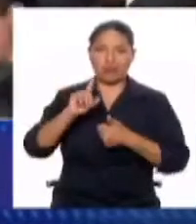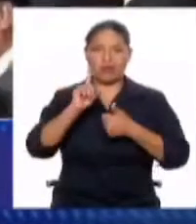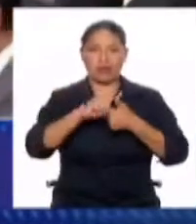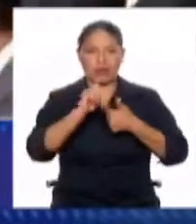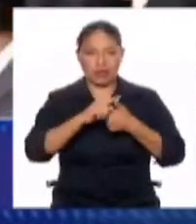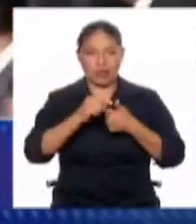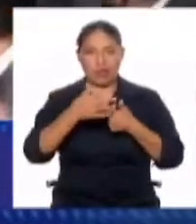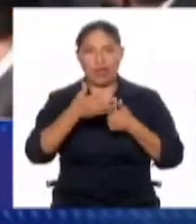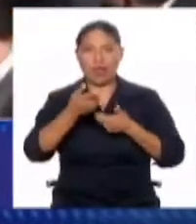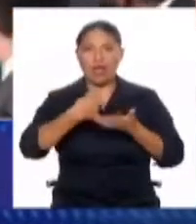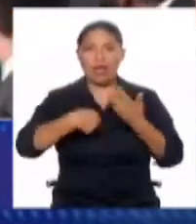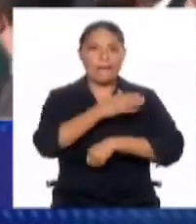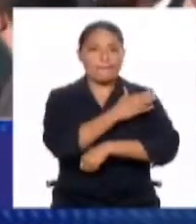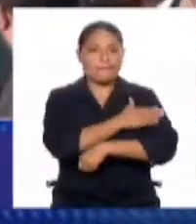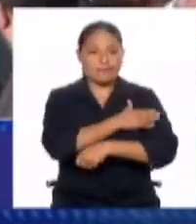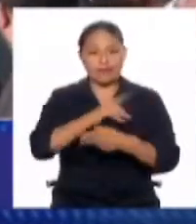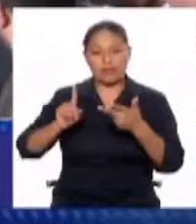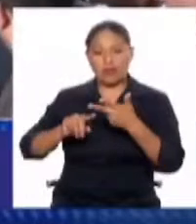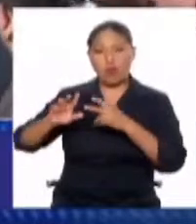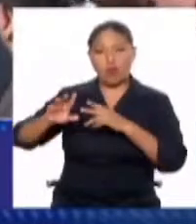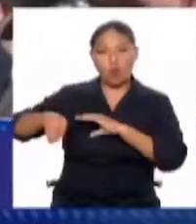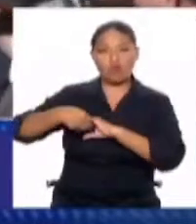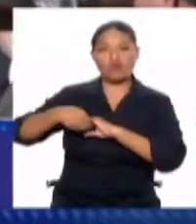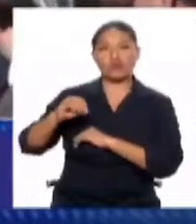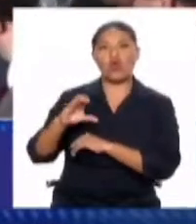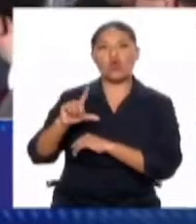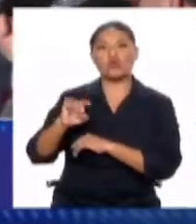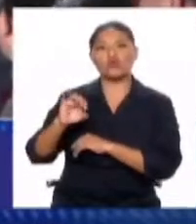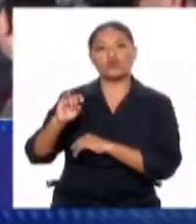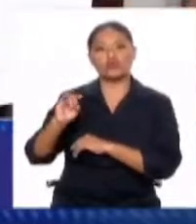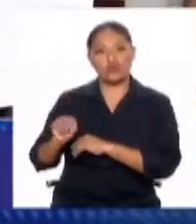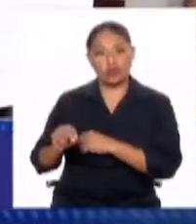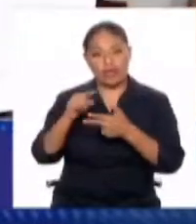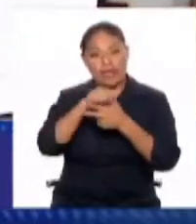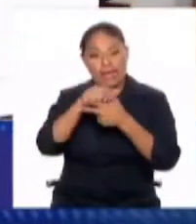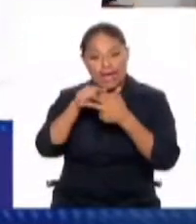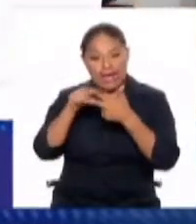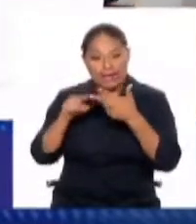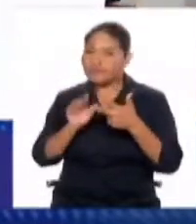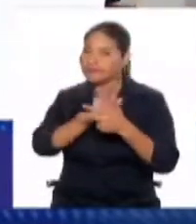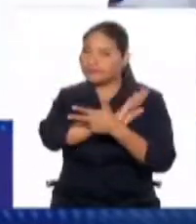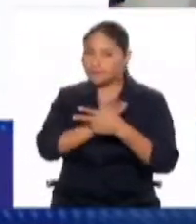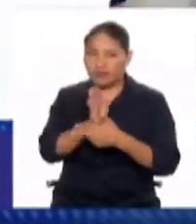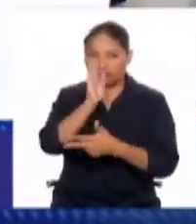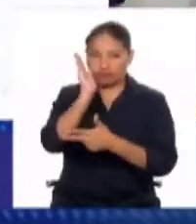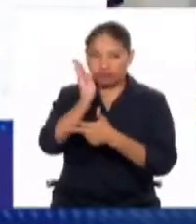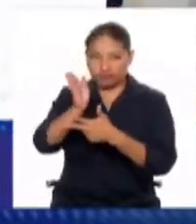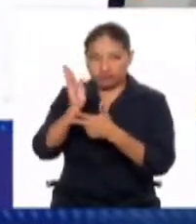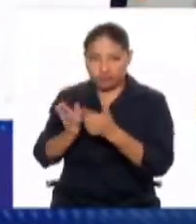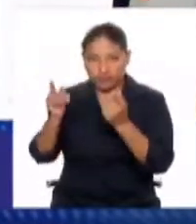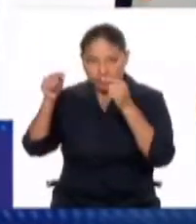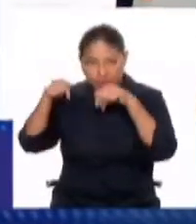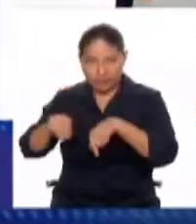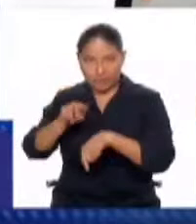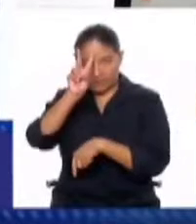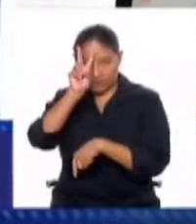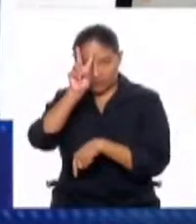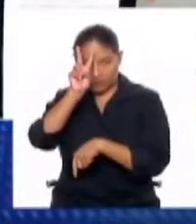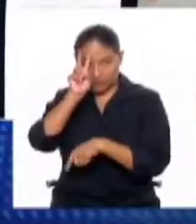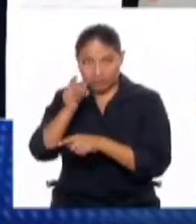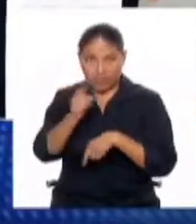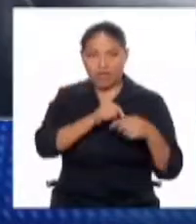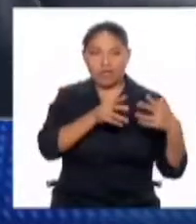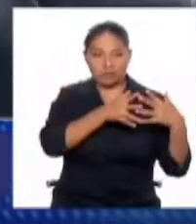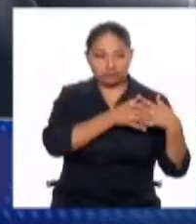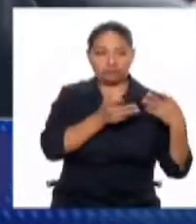otro más. Solamente por esos delitos él va a ser juzgado y procesado en nuestro país. Pero como vuelvo a